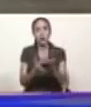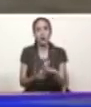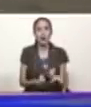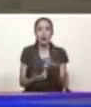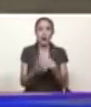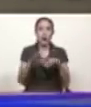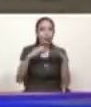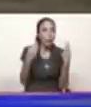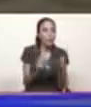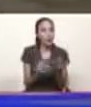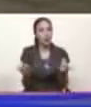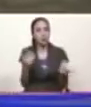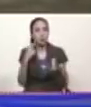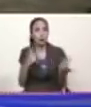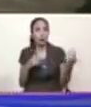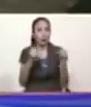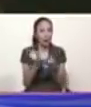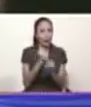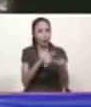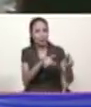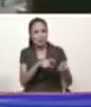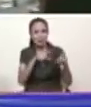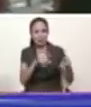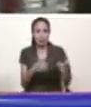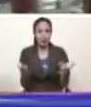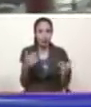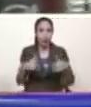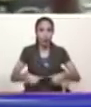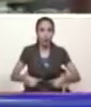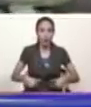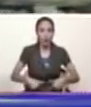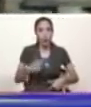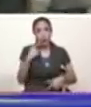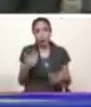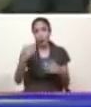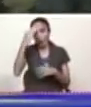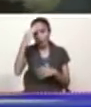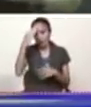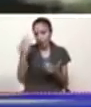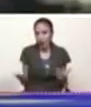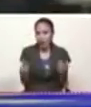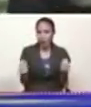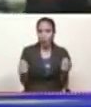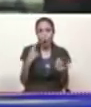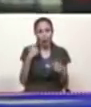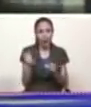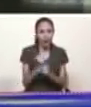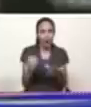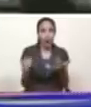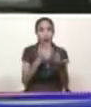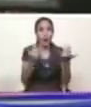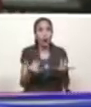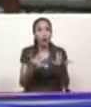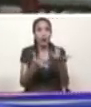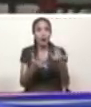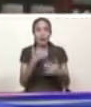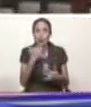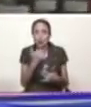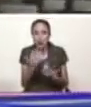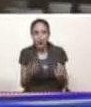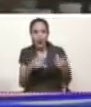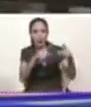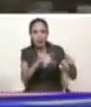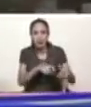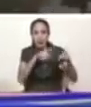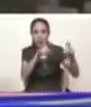familias que están produciendo la tierra que están al tanto y al momento para este plan de siembra hoy con todos